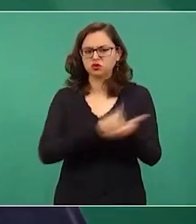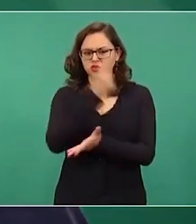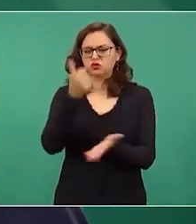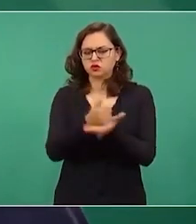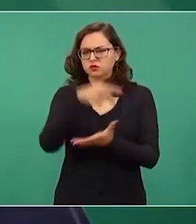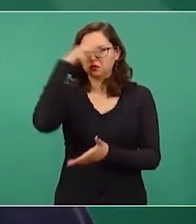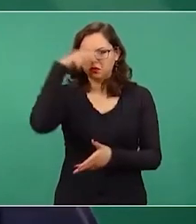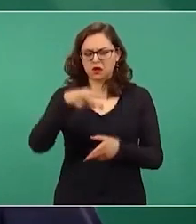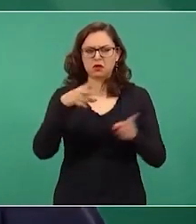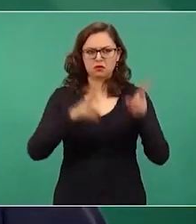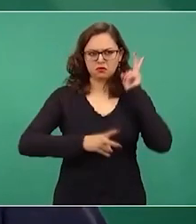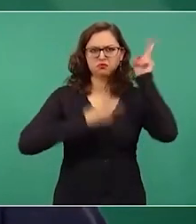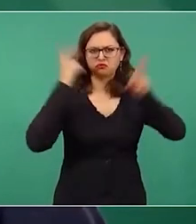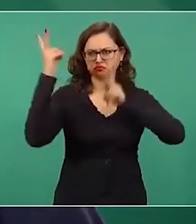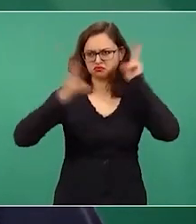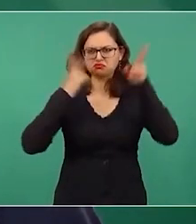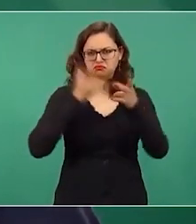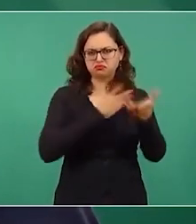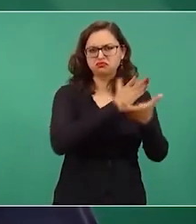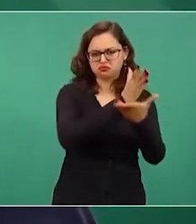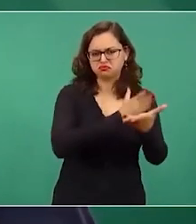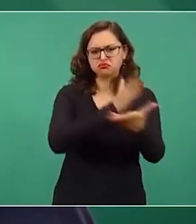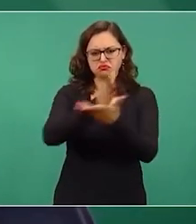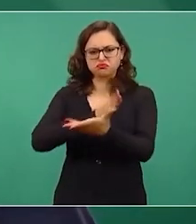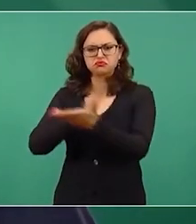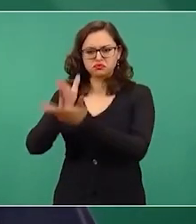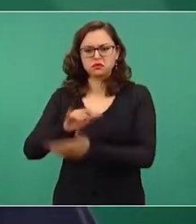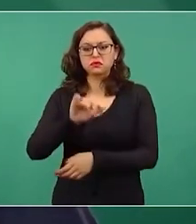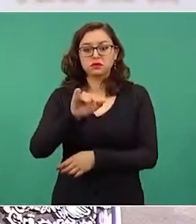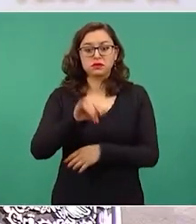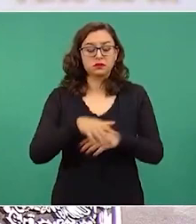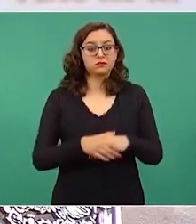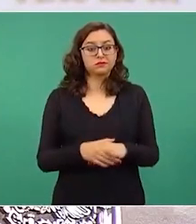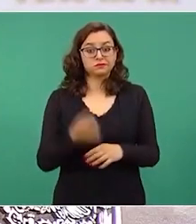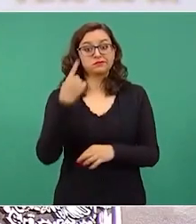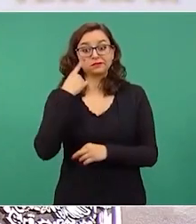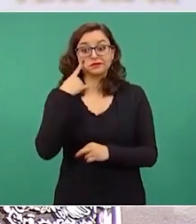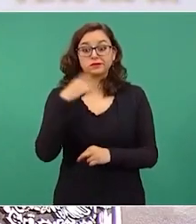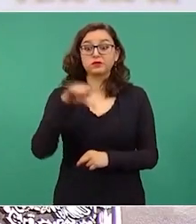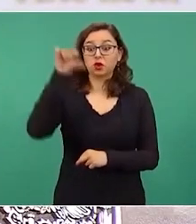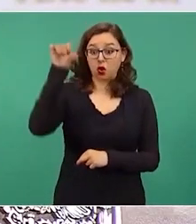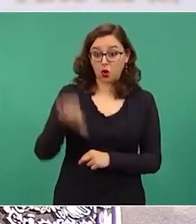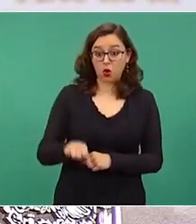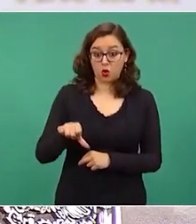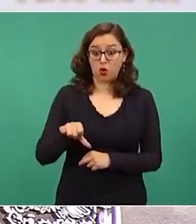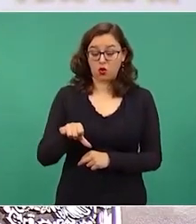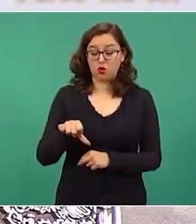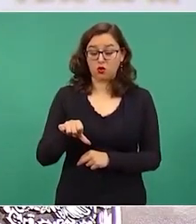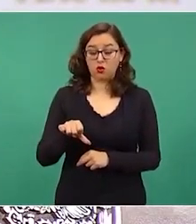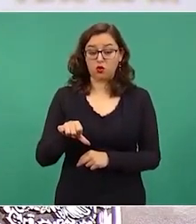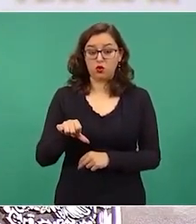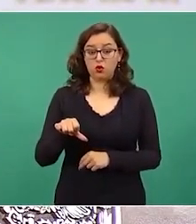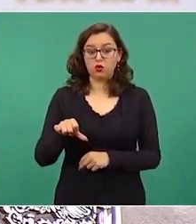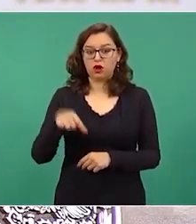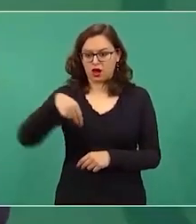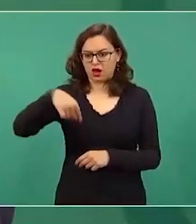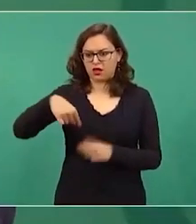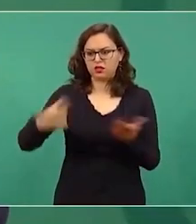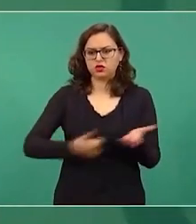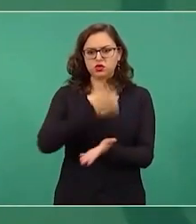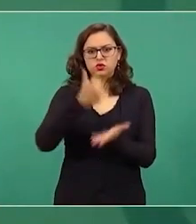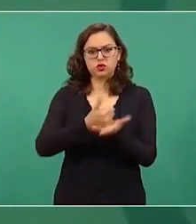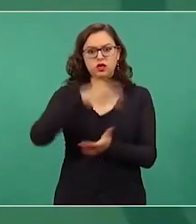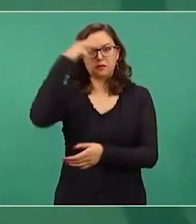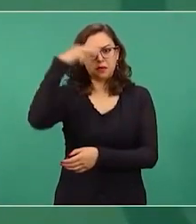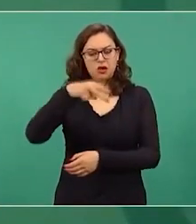hoy precisamente tenemos un acto en la Ciudad de México creo que